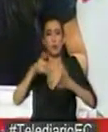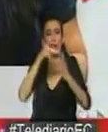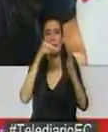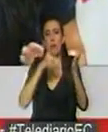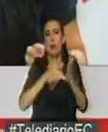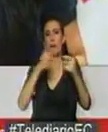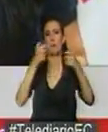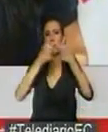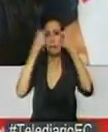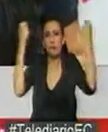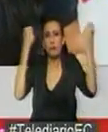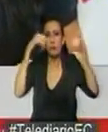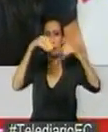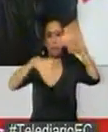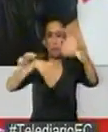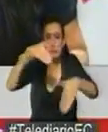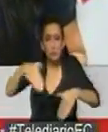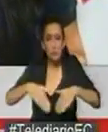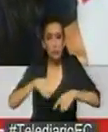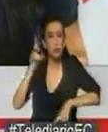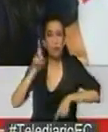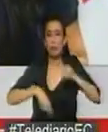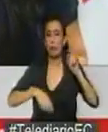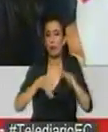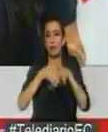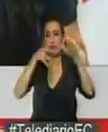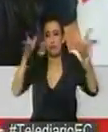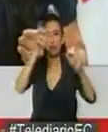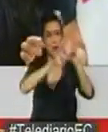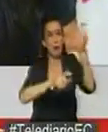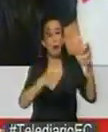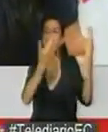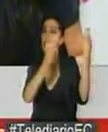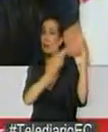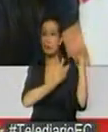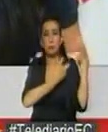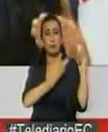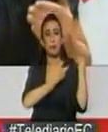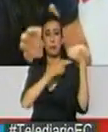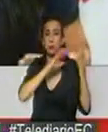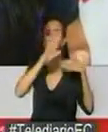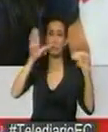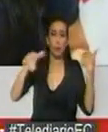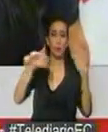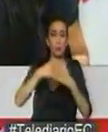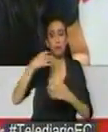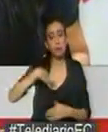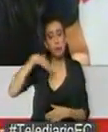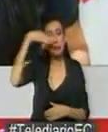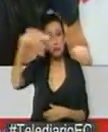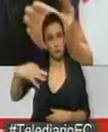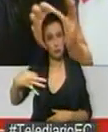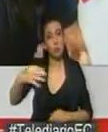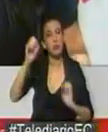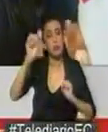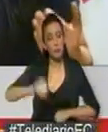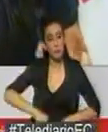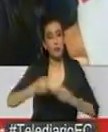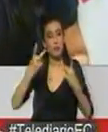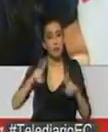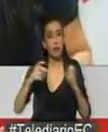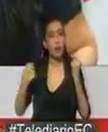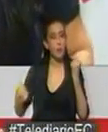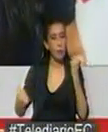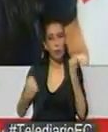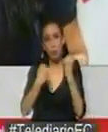todas las personas tenemos que ser responsables, tenemos que ser disciplinados y cumplir con aquellas recomendaciones que